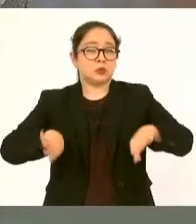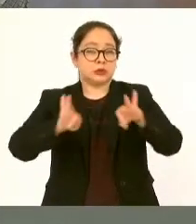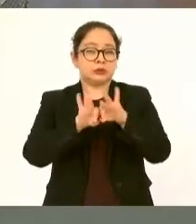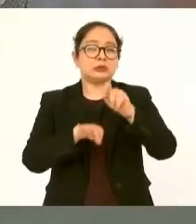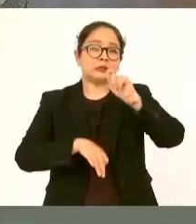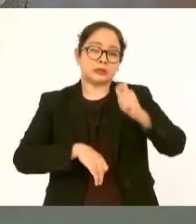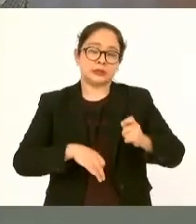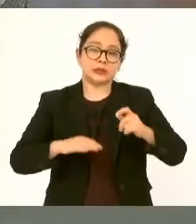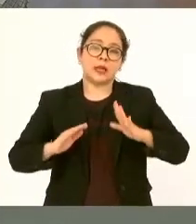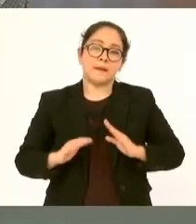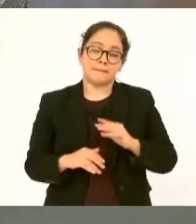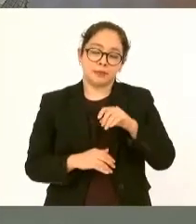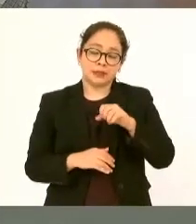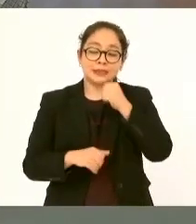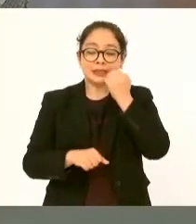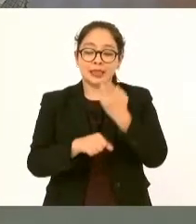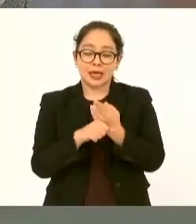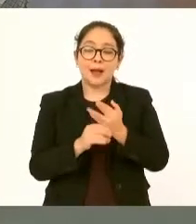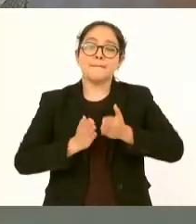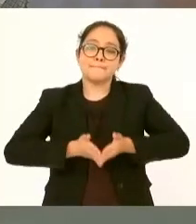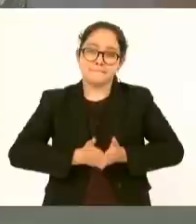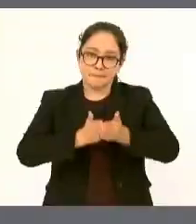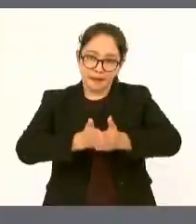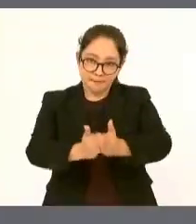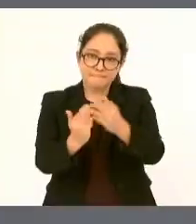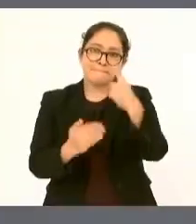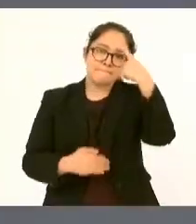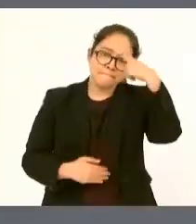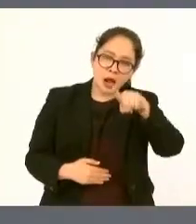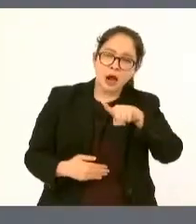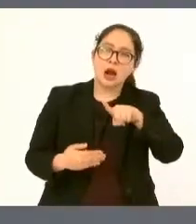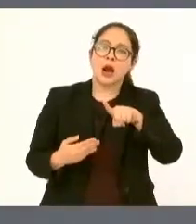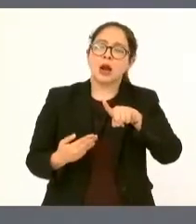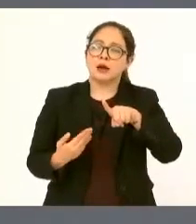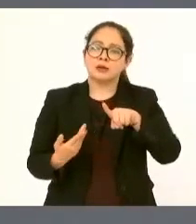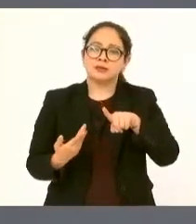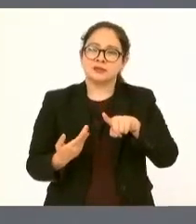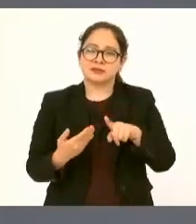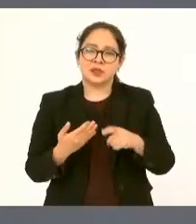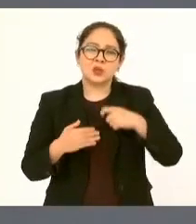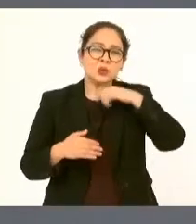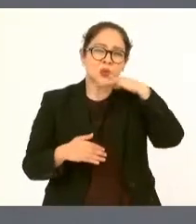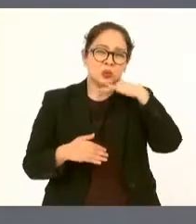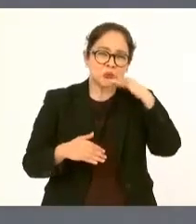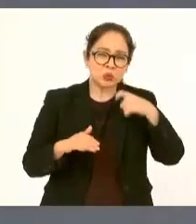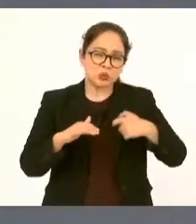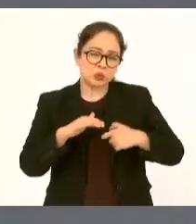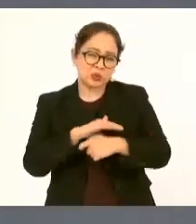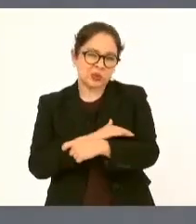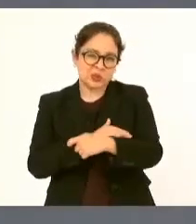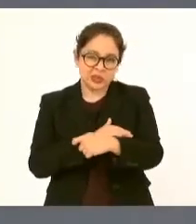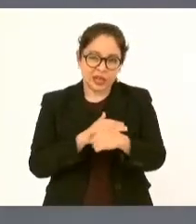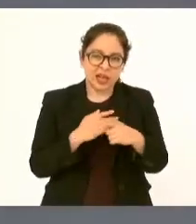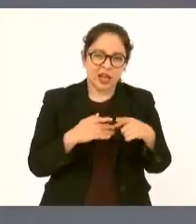para que se combata la corrupción en los puertos